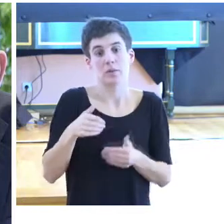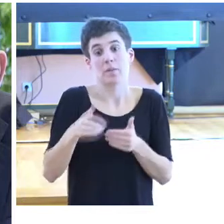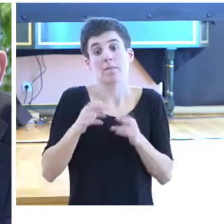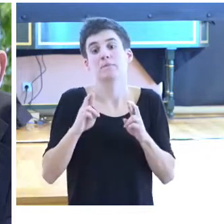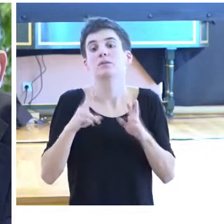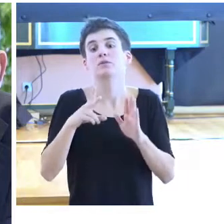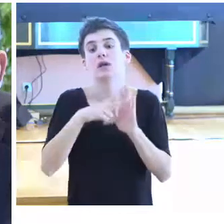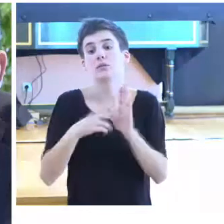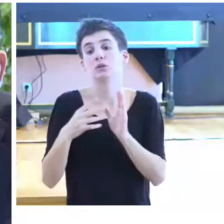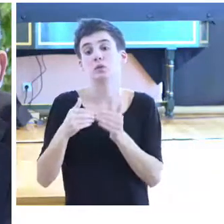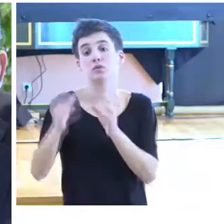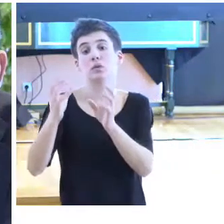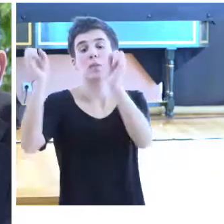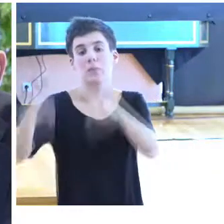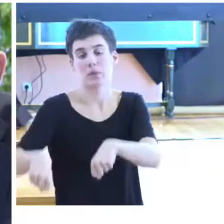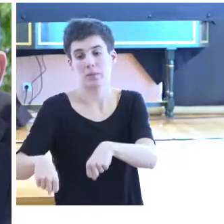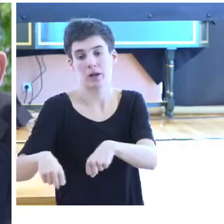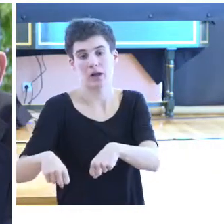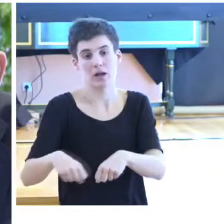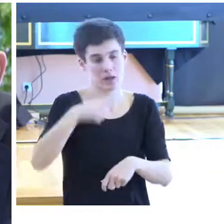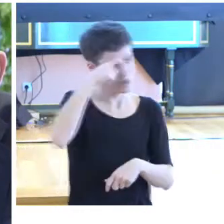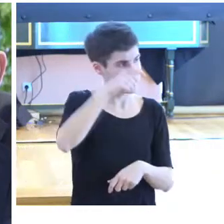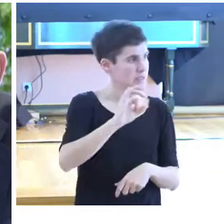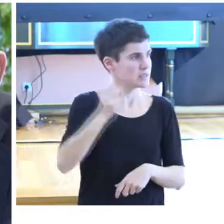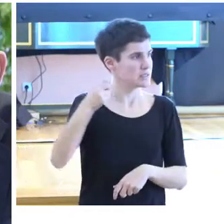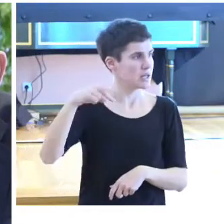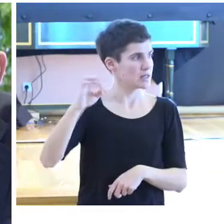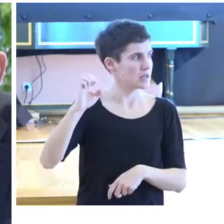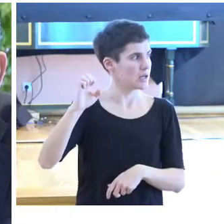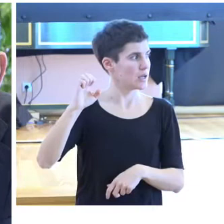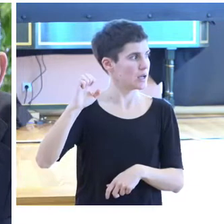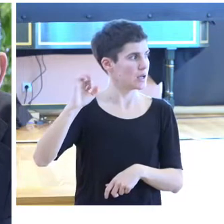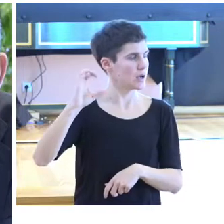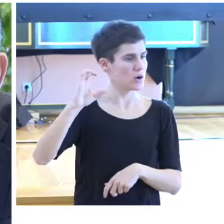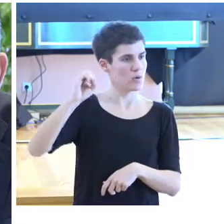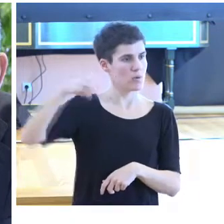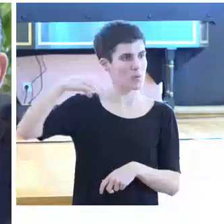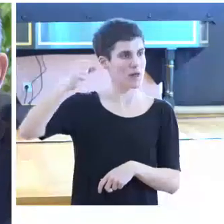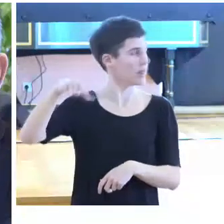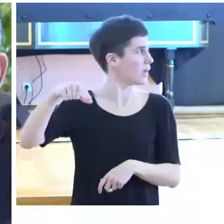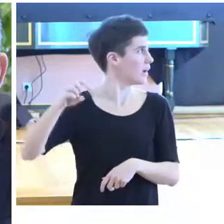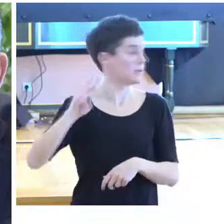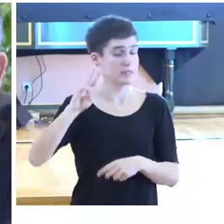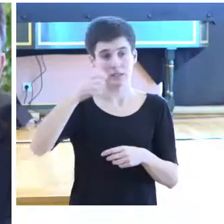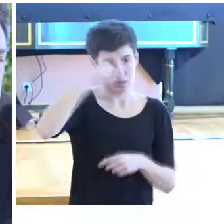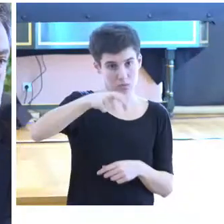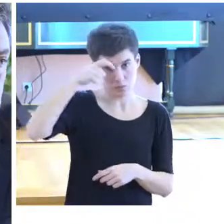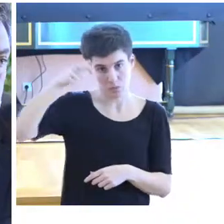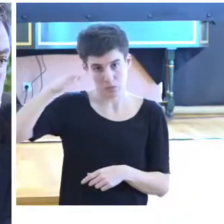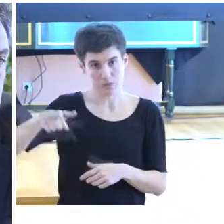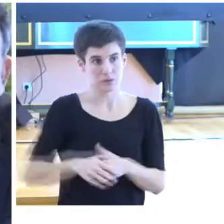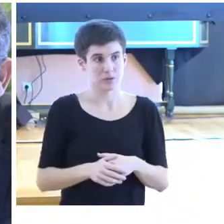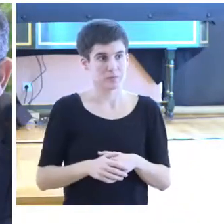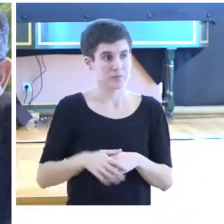reglamento, como son Sardañola del Vallés, Santa Coloma de la Gramanet y Castelda Fels. Aunque todos estos están ubicados en